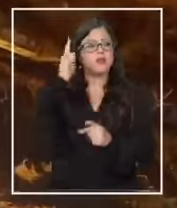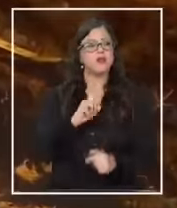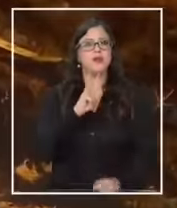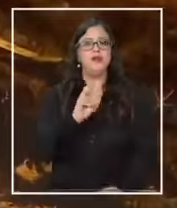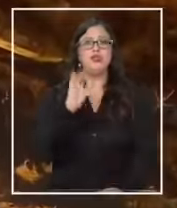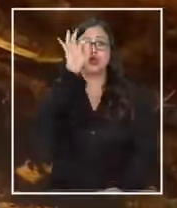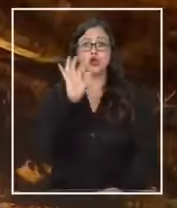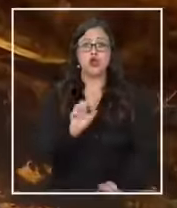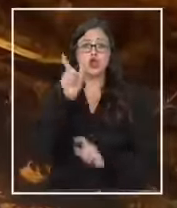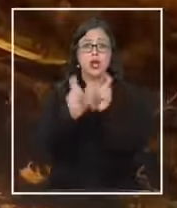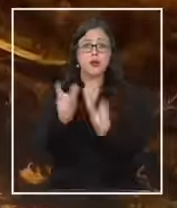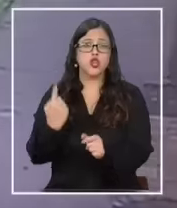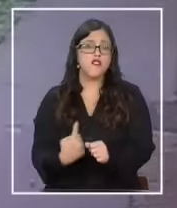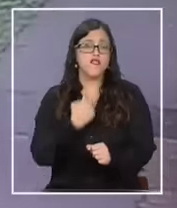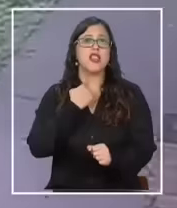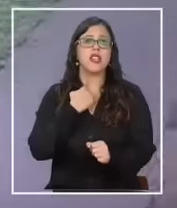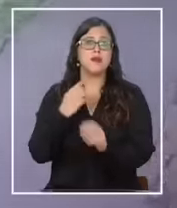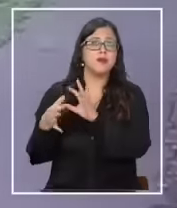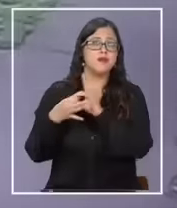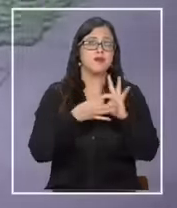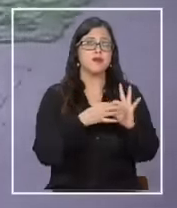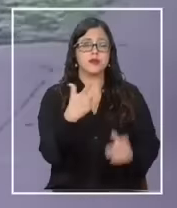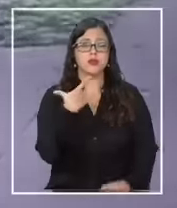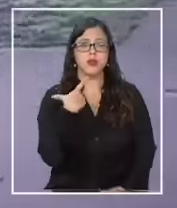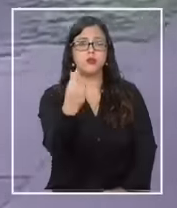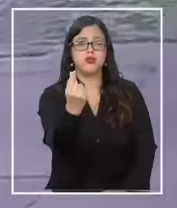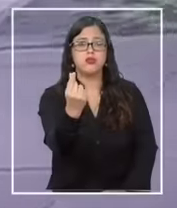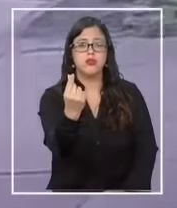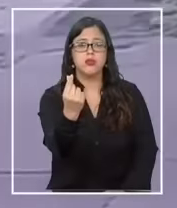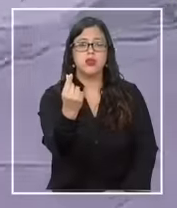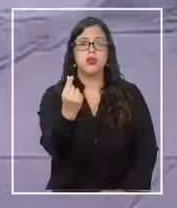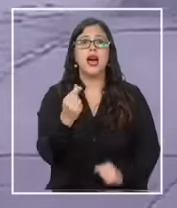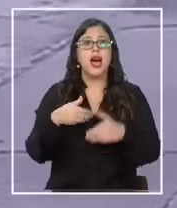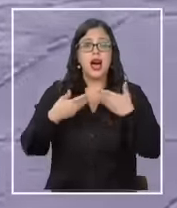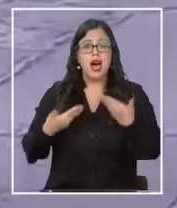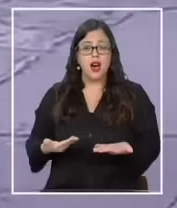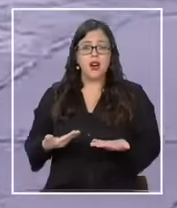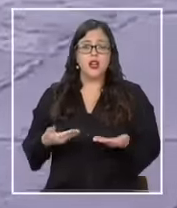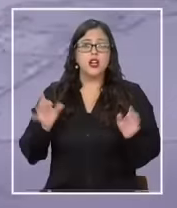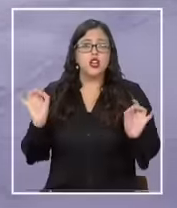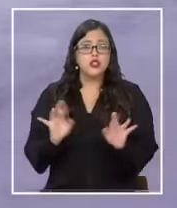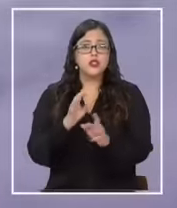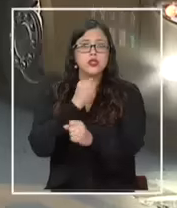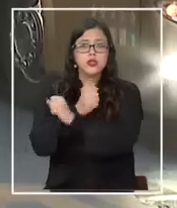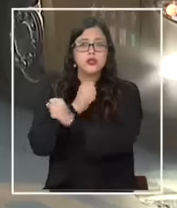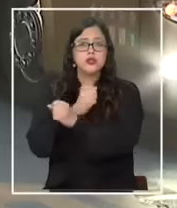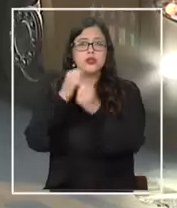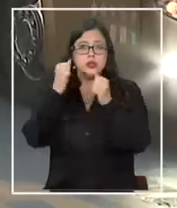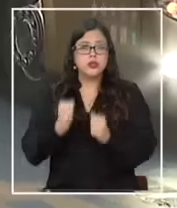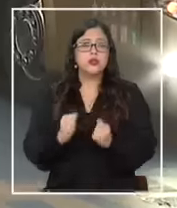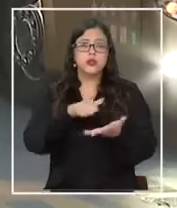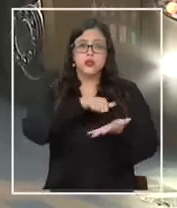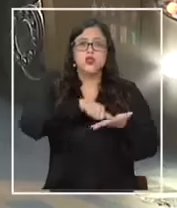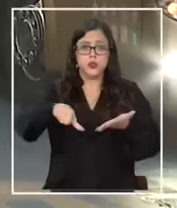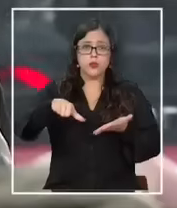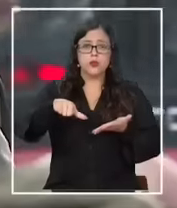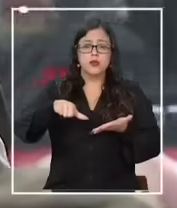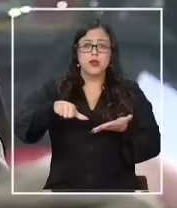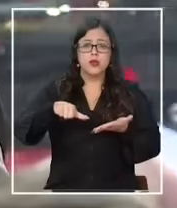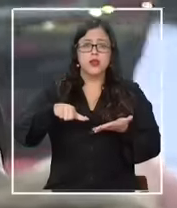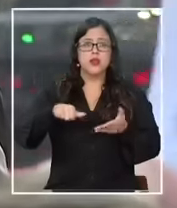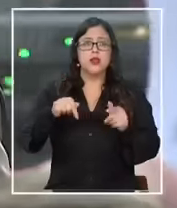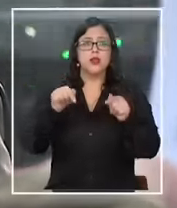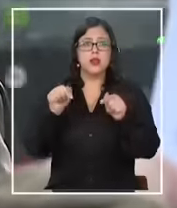30% de estas víctimas se asocian a temas de velocidad. Actualmente, solo carabineros puede cursar estas multas.